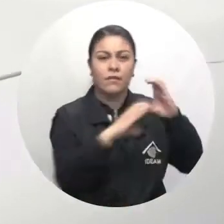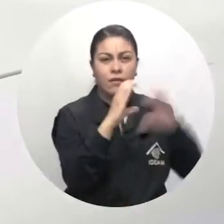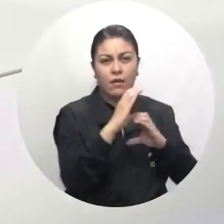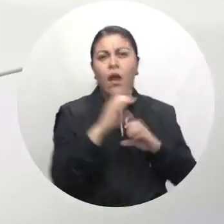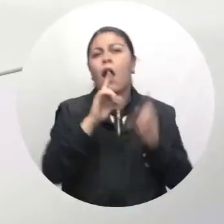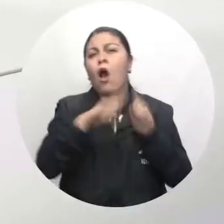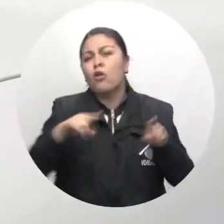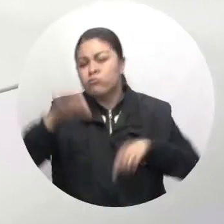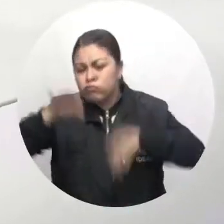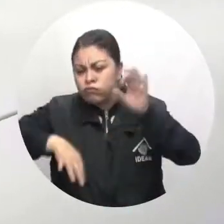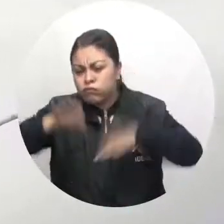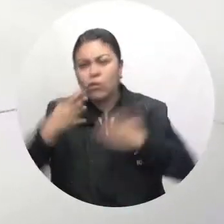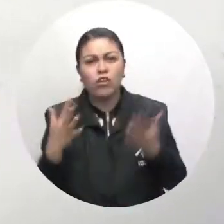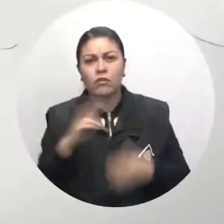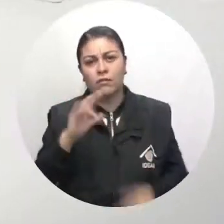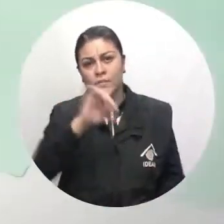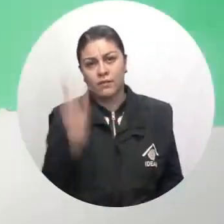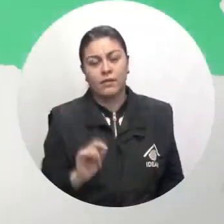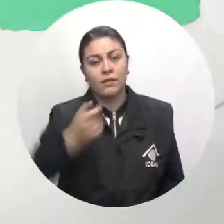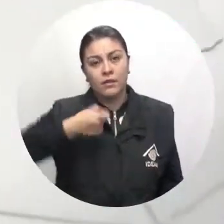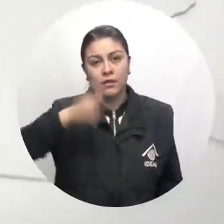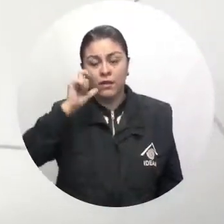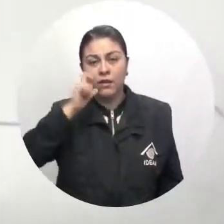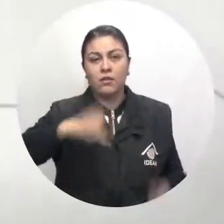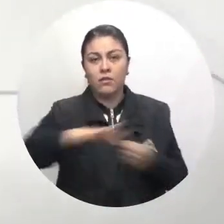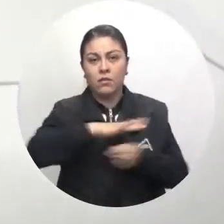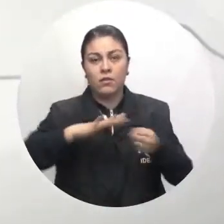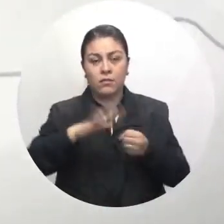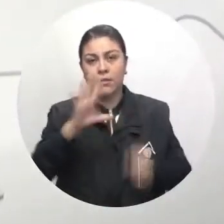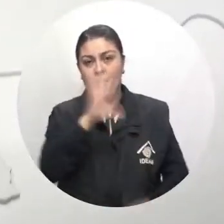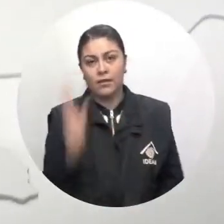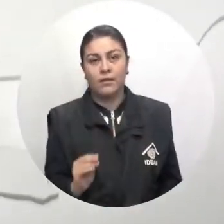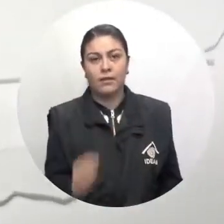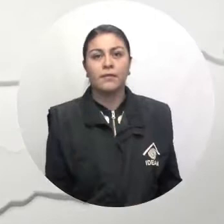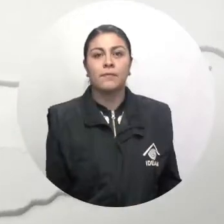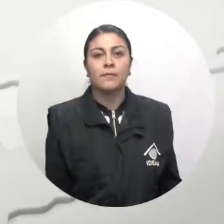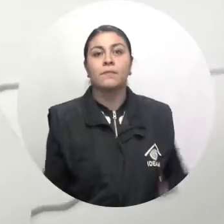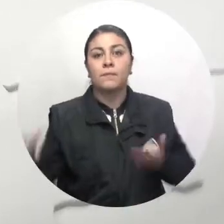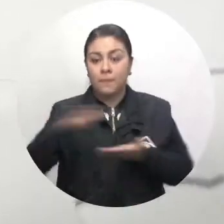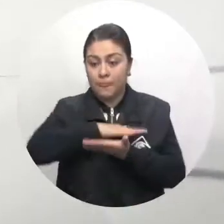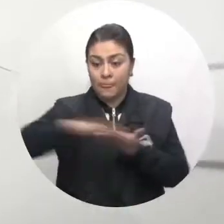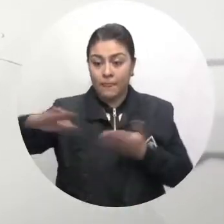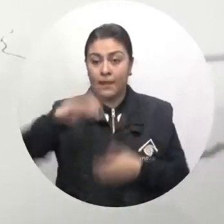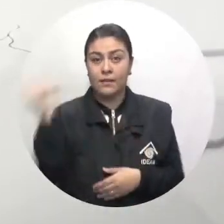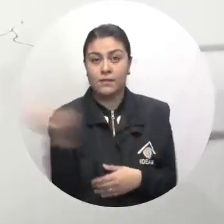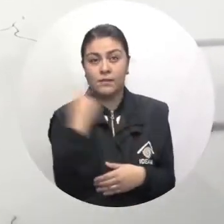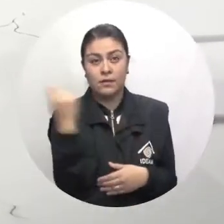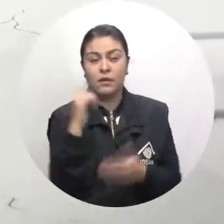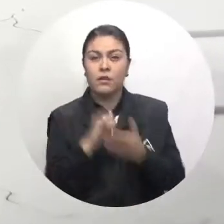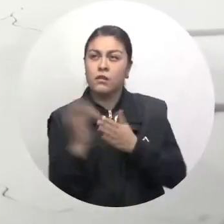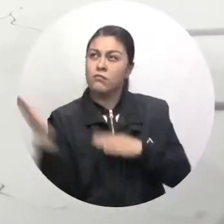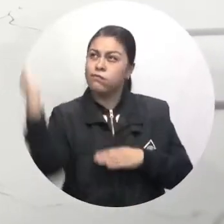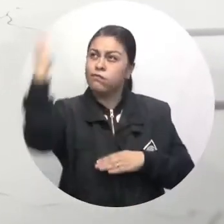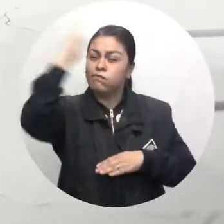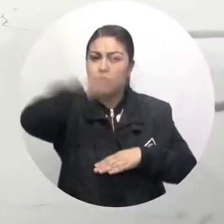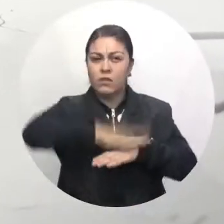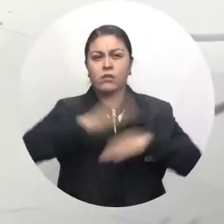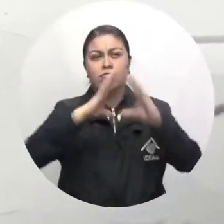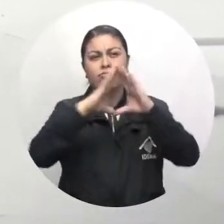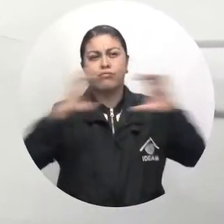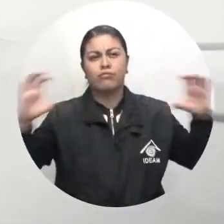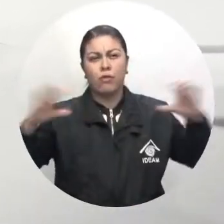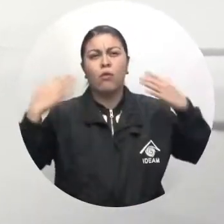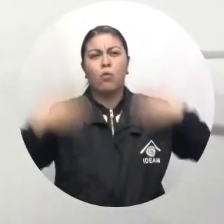lloviznas de corta duración en Rizaralda, Caldas, Cundinamarca y Quindío. Sobre los llanos orientales tenemos una tarde con nubosidad y